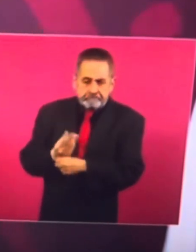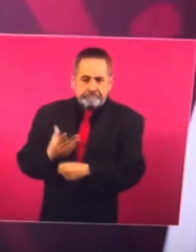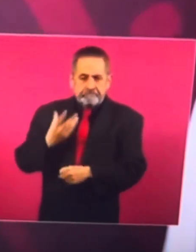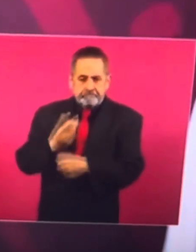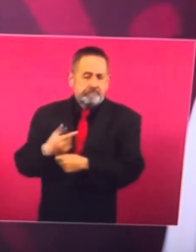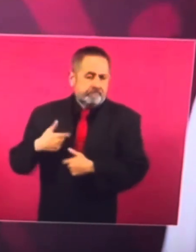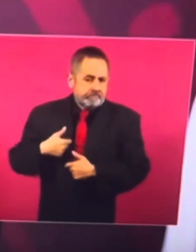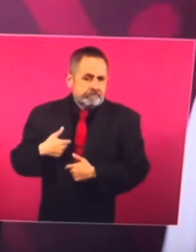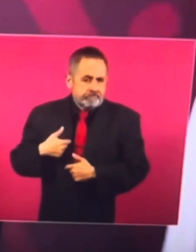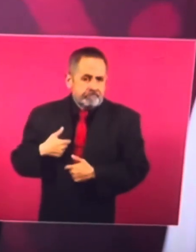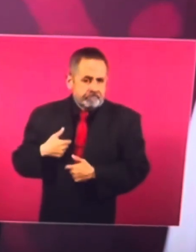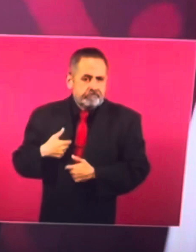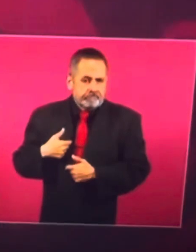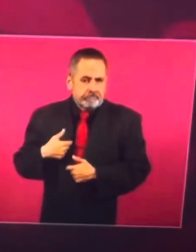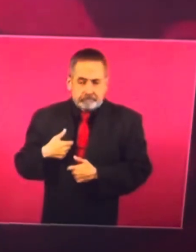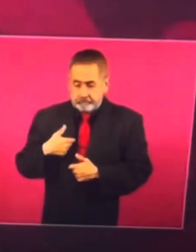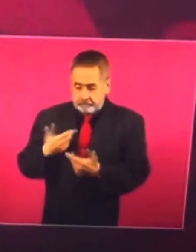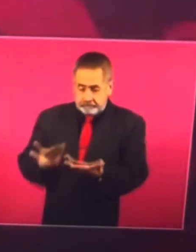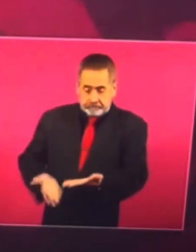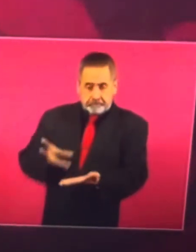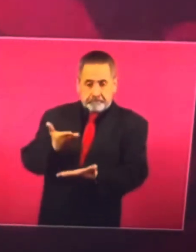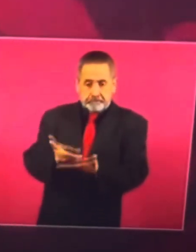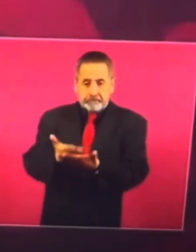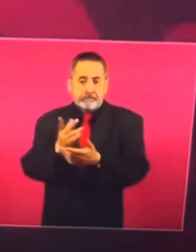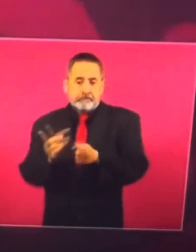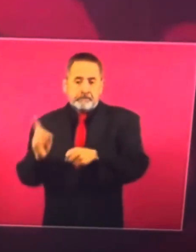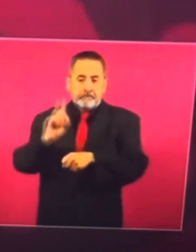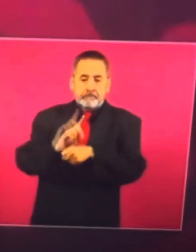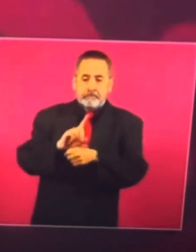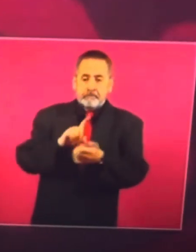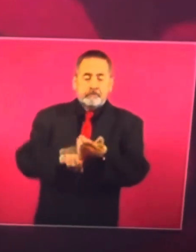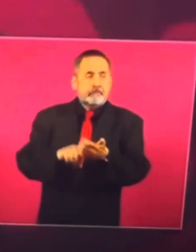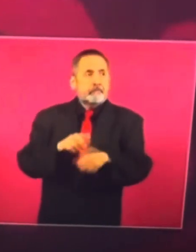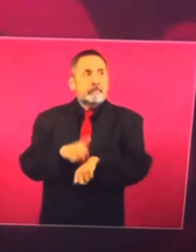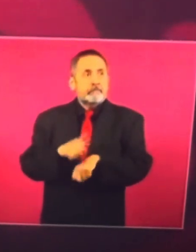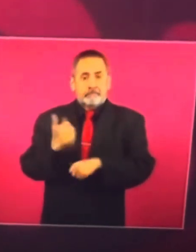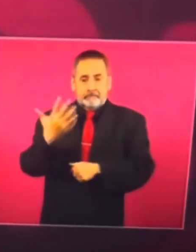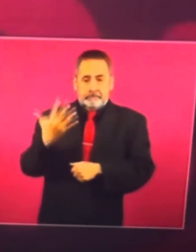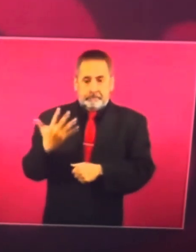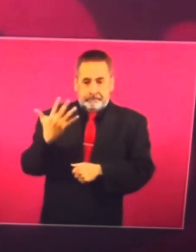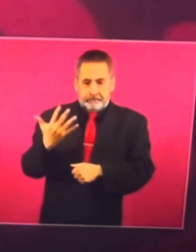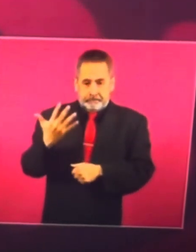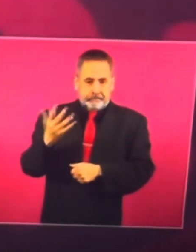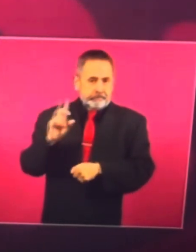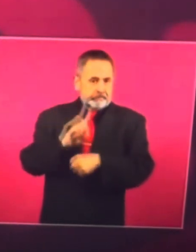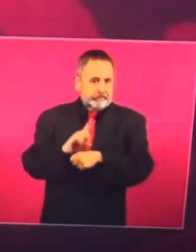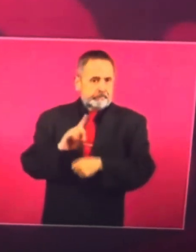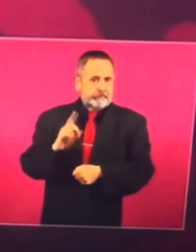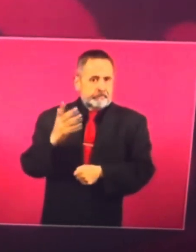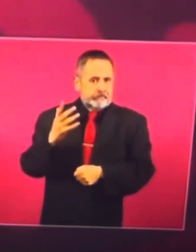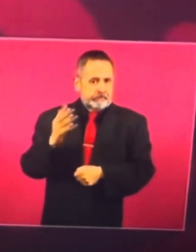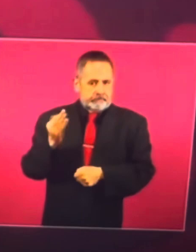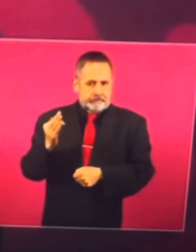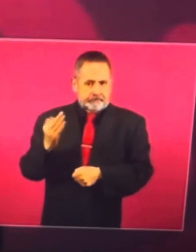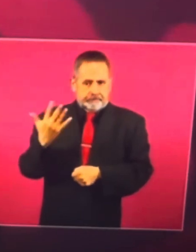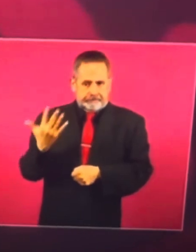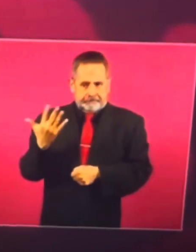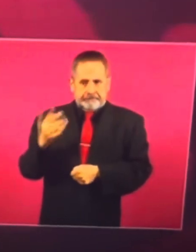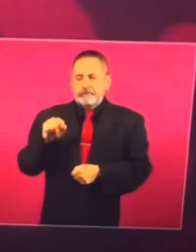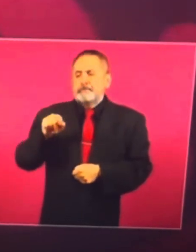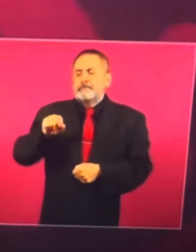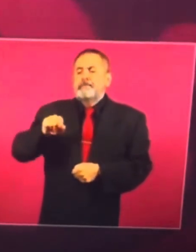lo que voy a presentar el día 5, en esencia, es